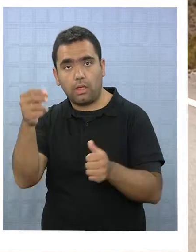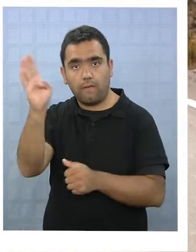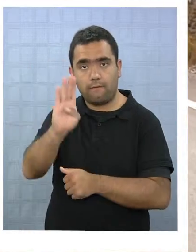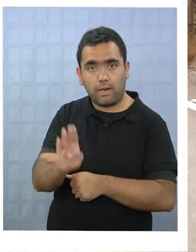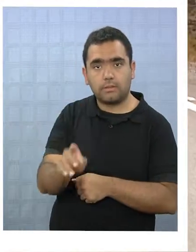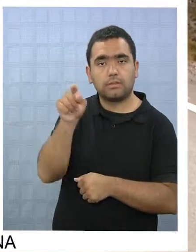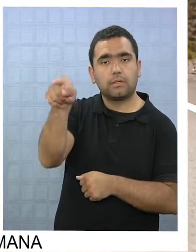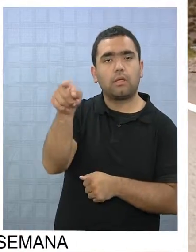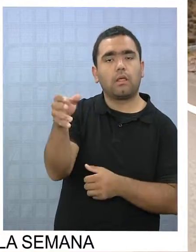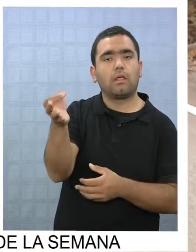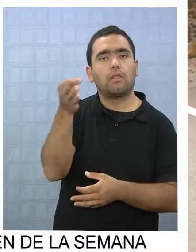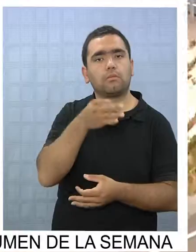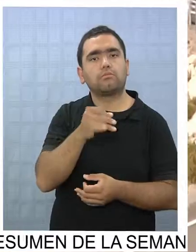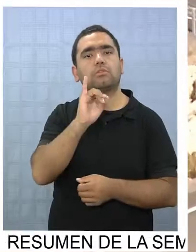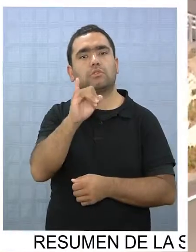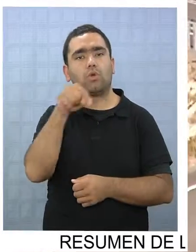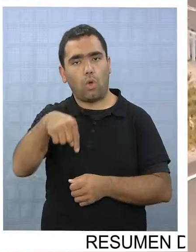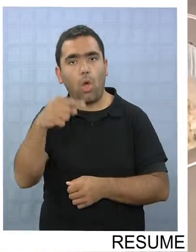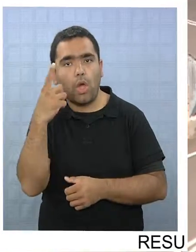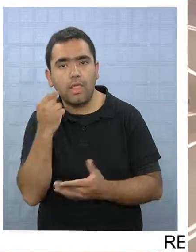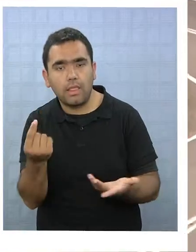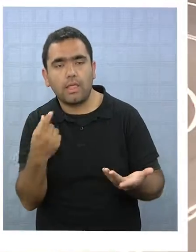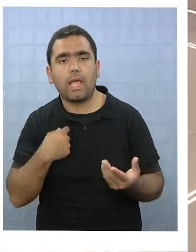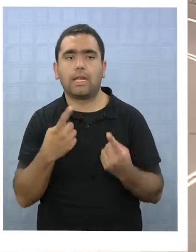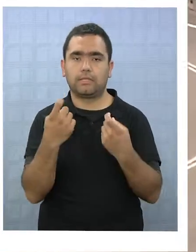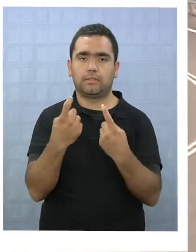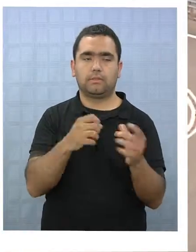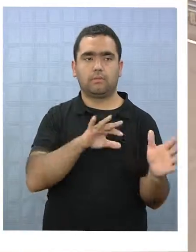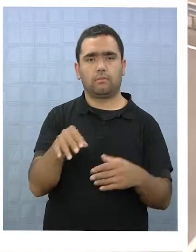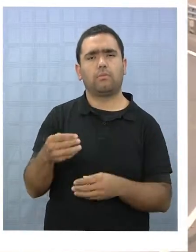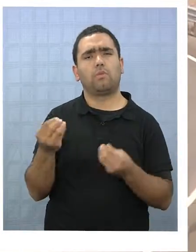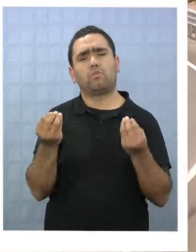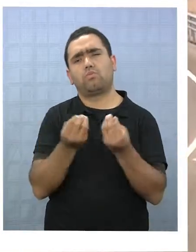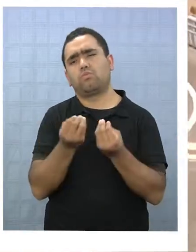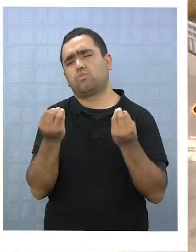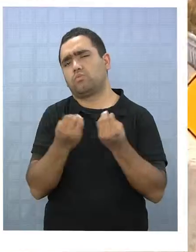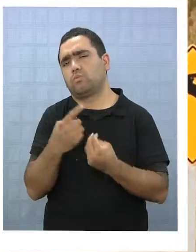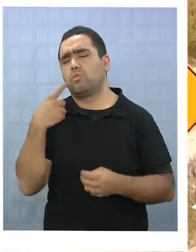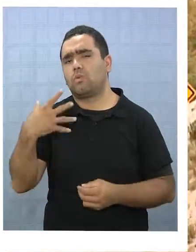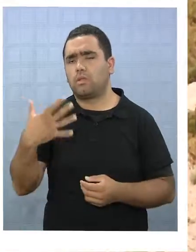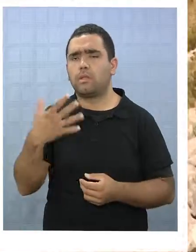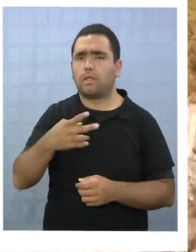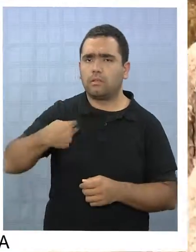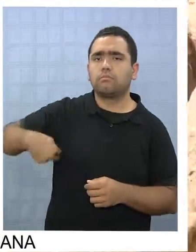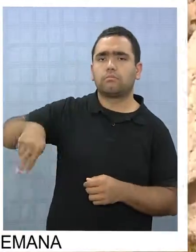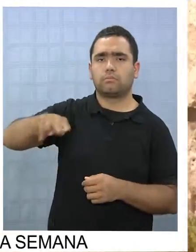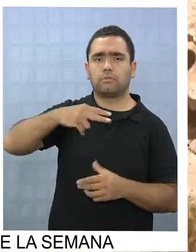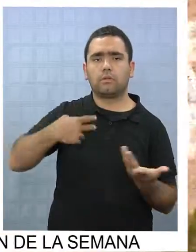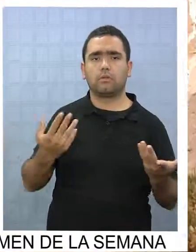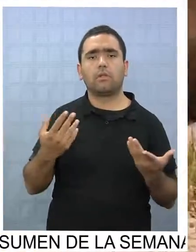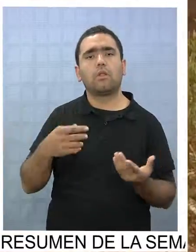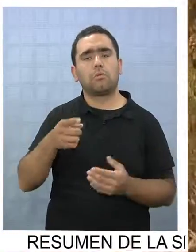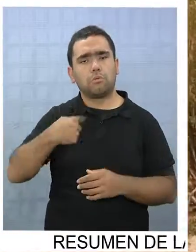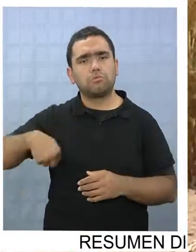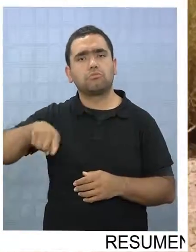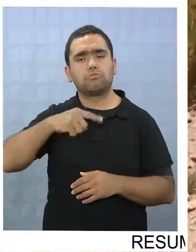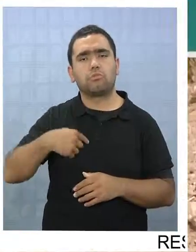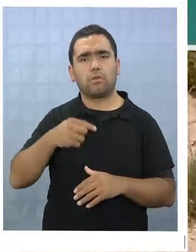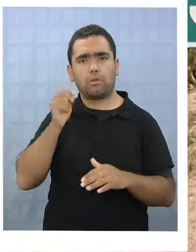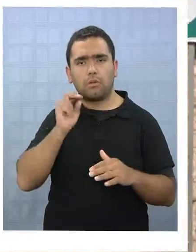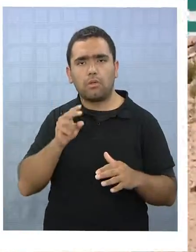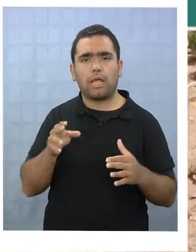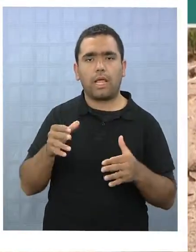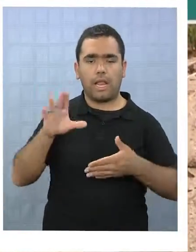urgente. Es muy importante para nosotros que visualizamos la unidad de América Latina,